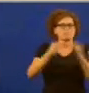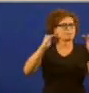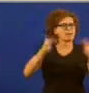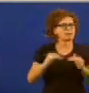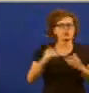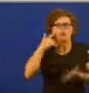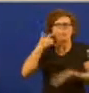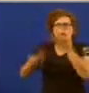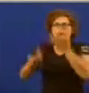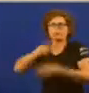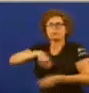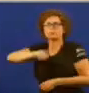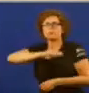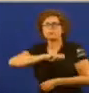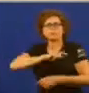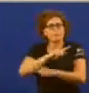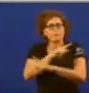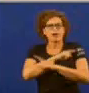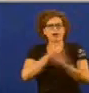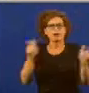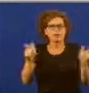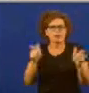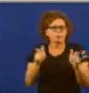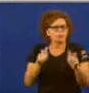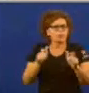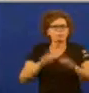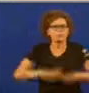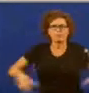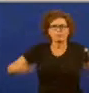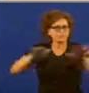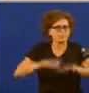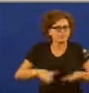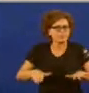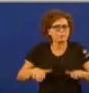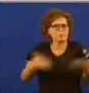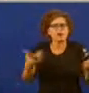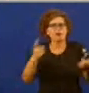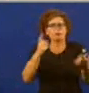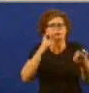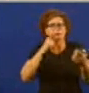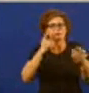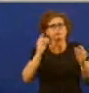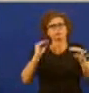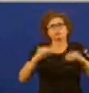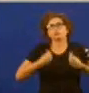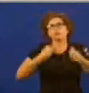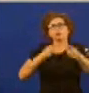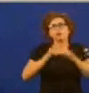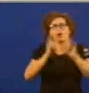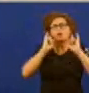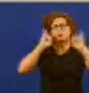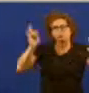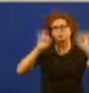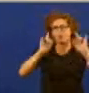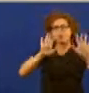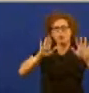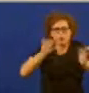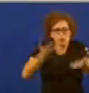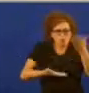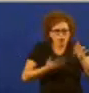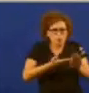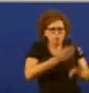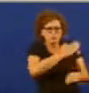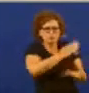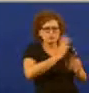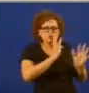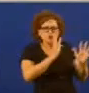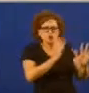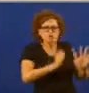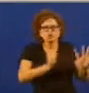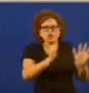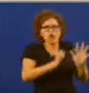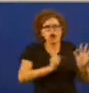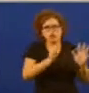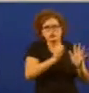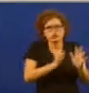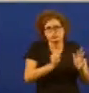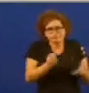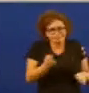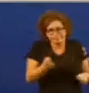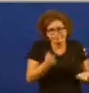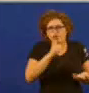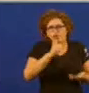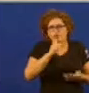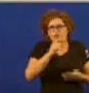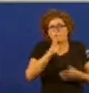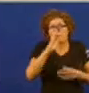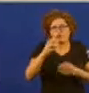o paro vai máis entran gramático pero nada diferente do que sucedeu nos últimos oito anos hai hoxe traballando en